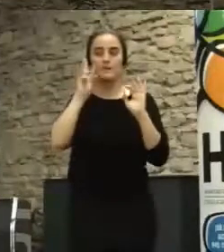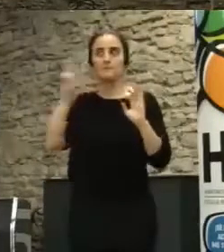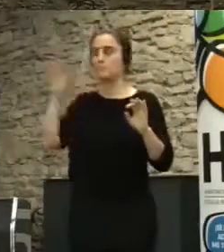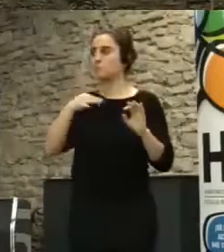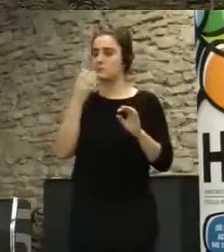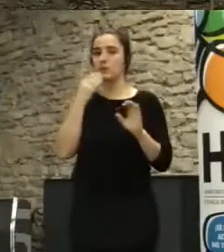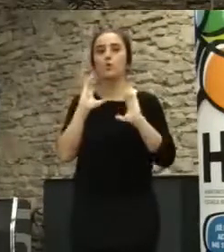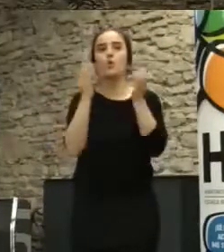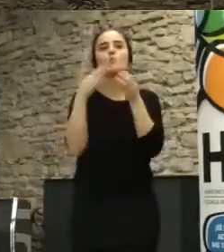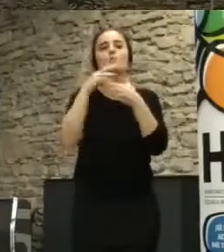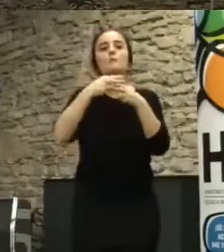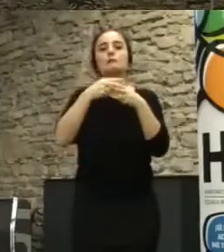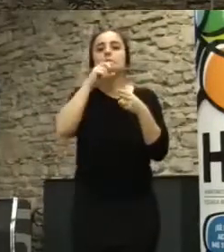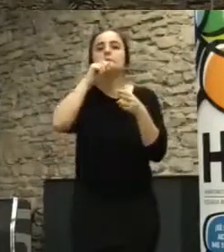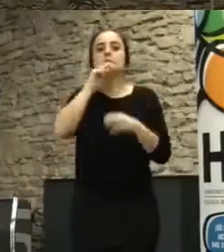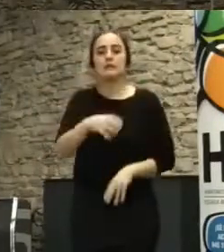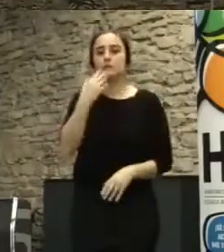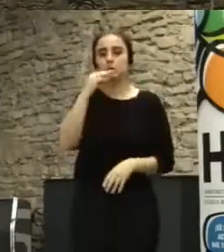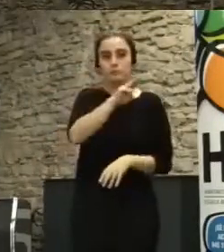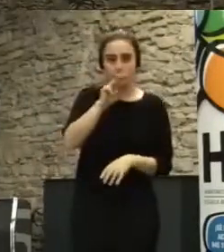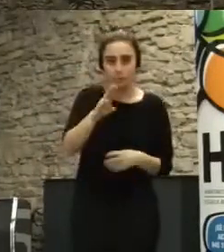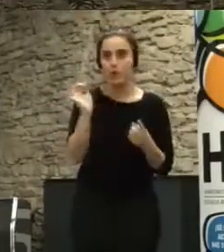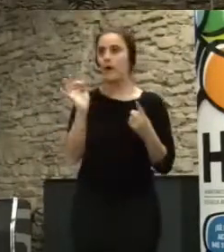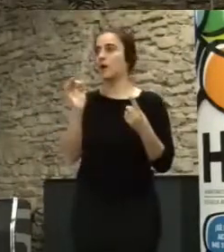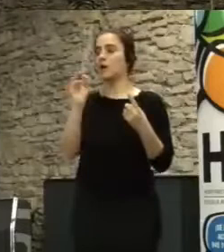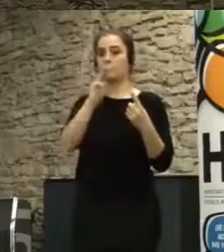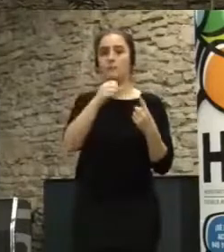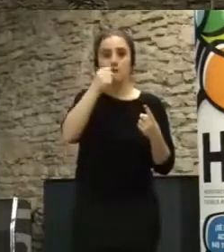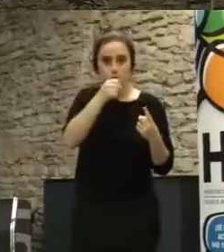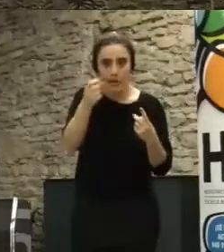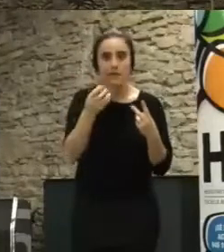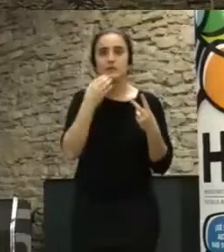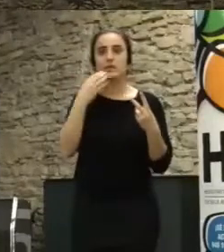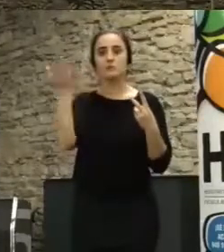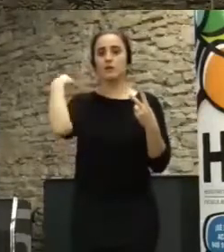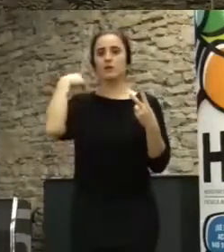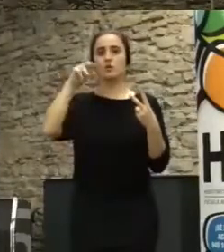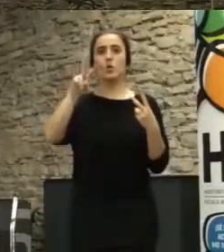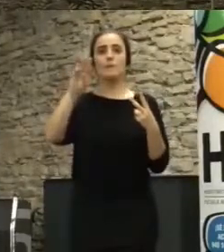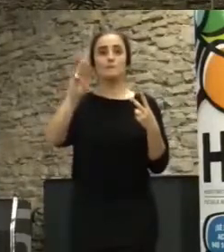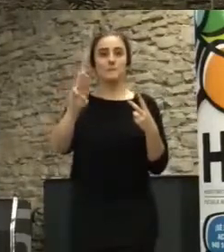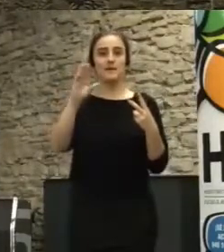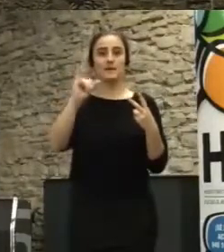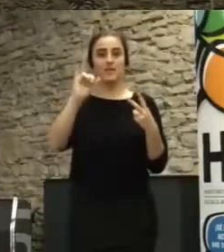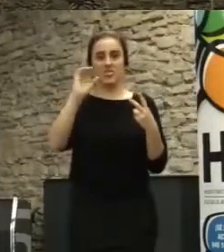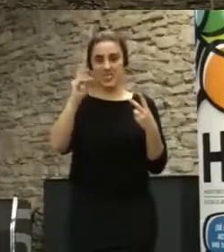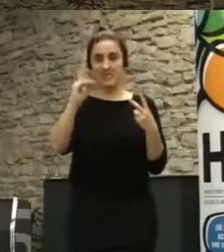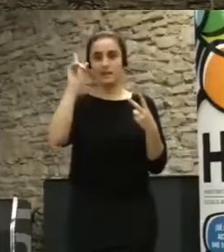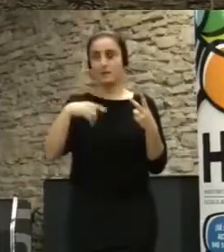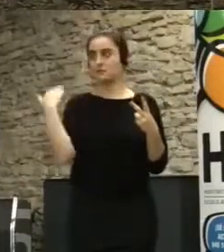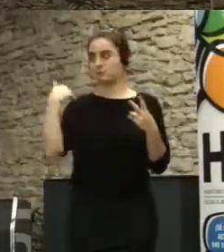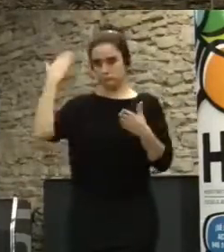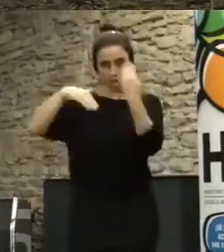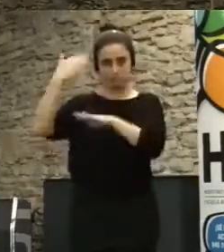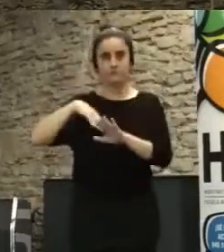partido político, ¿no? Veíamos el Partido Popular, veíamos el Partido Socialista, en época UPyD. Y la red de abajo es una extracción de